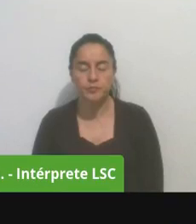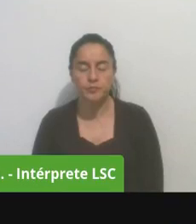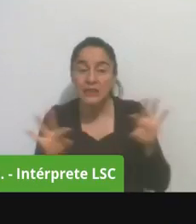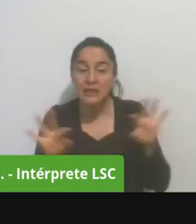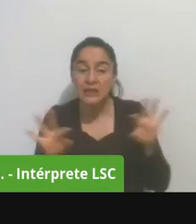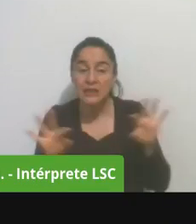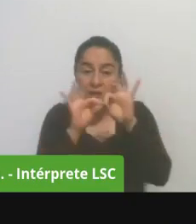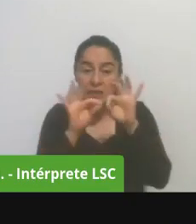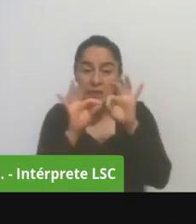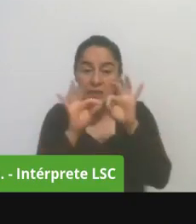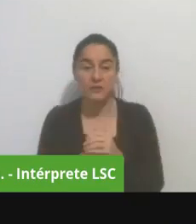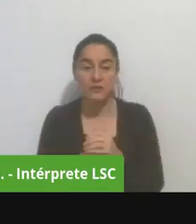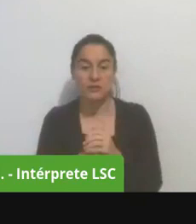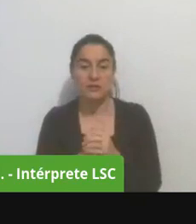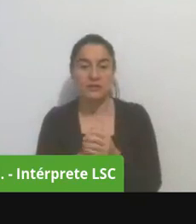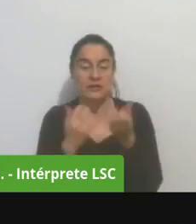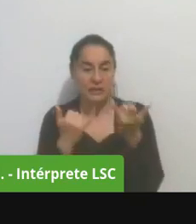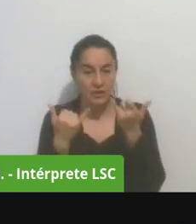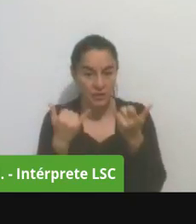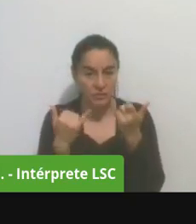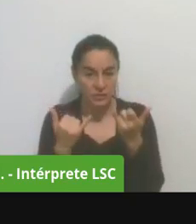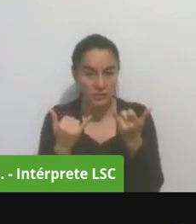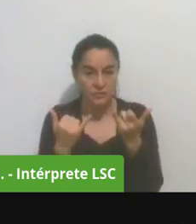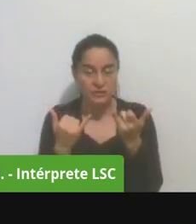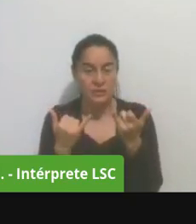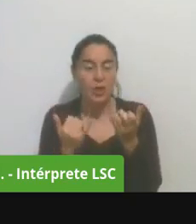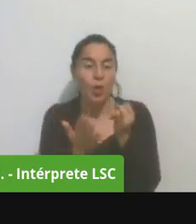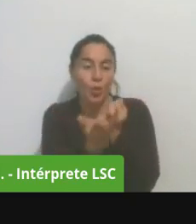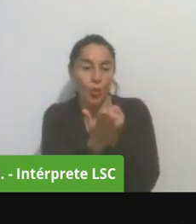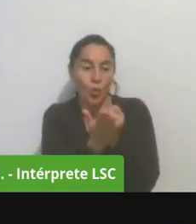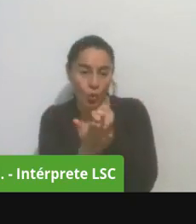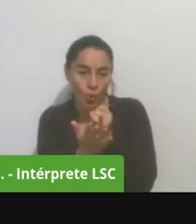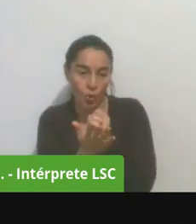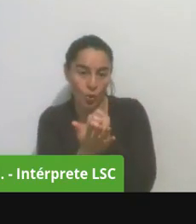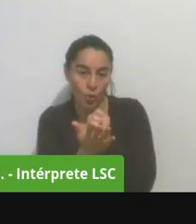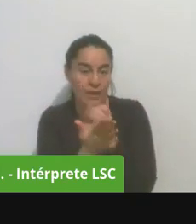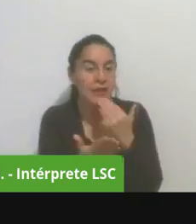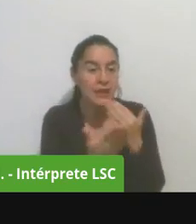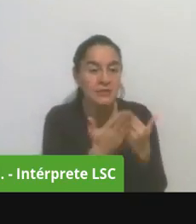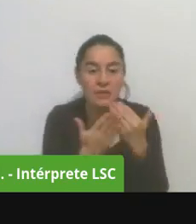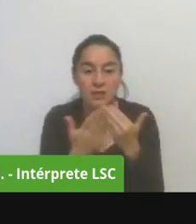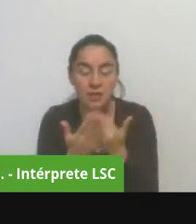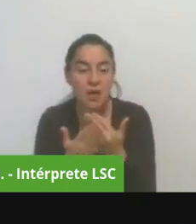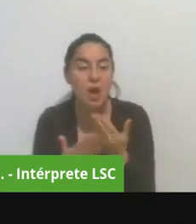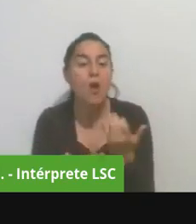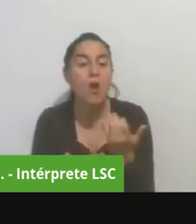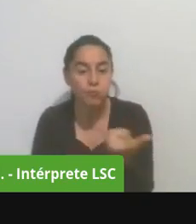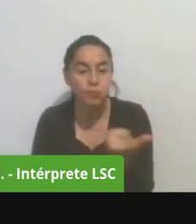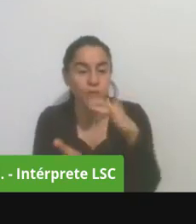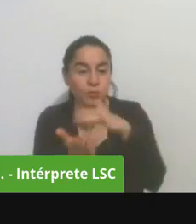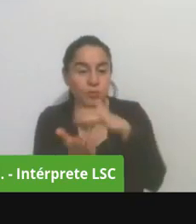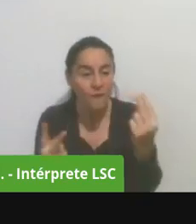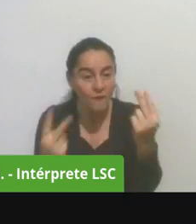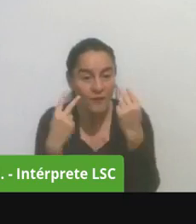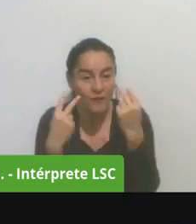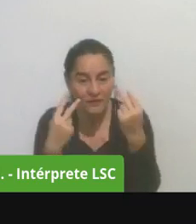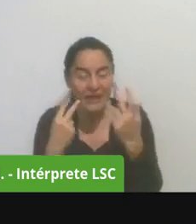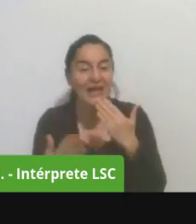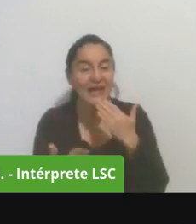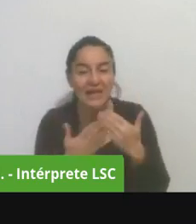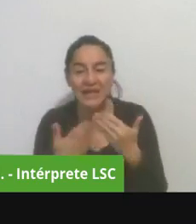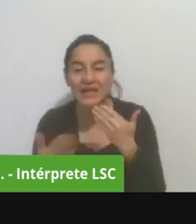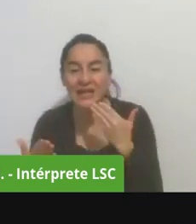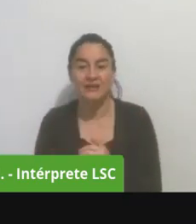justamente las juntas de acción comunal y gracias a todos los que están aquí conectados agradecemos muchísimo que que